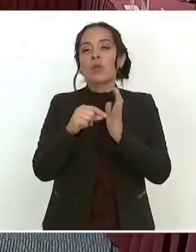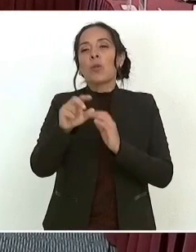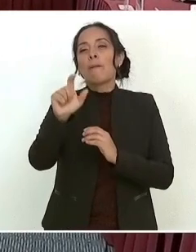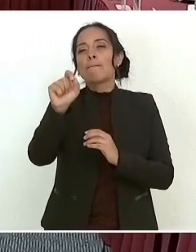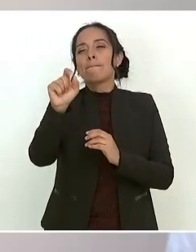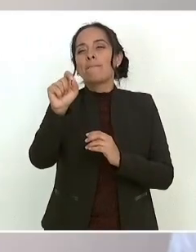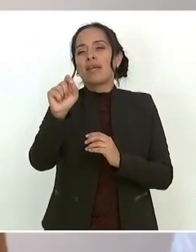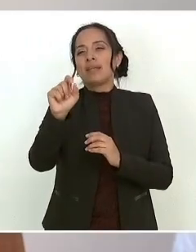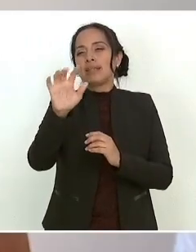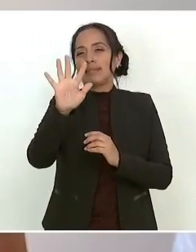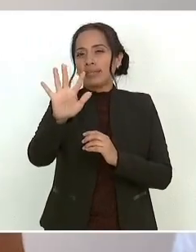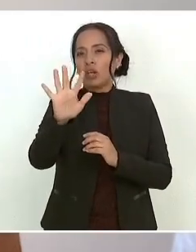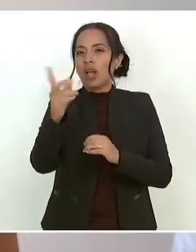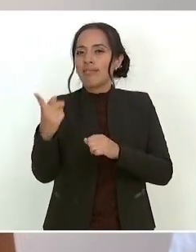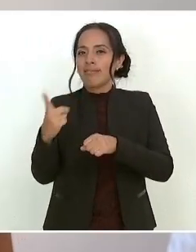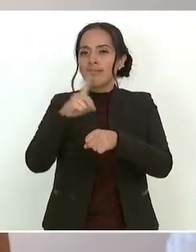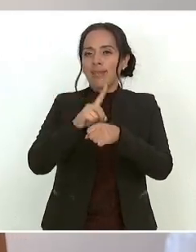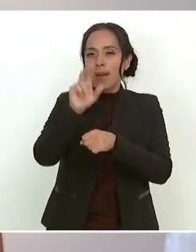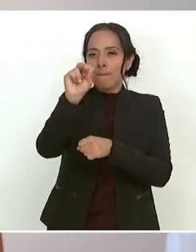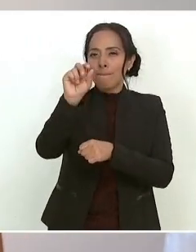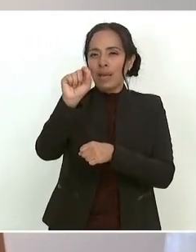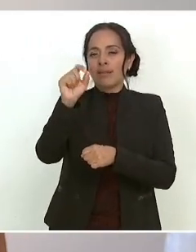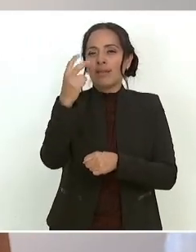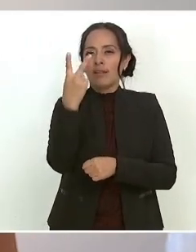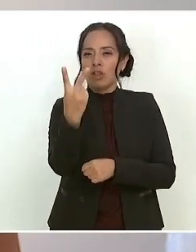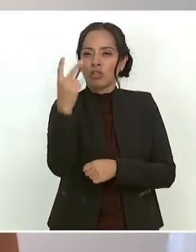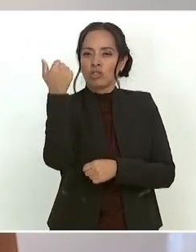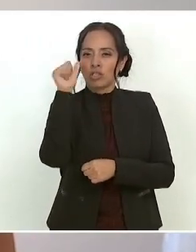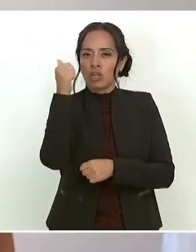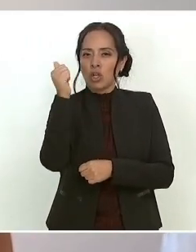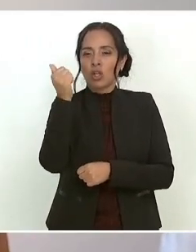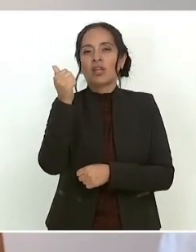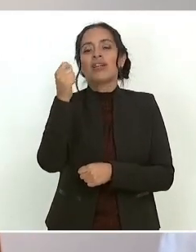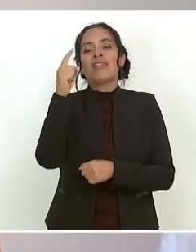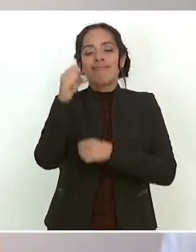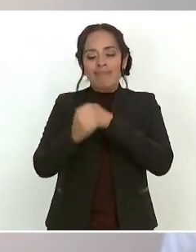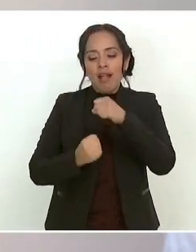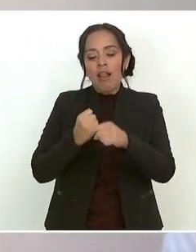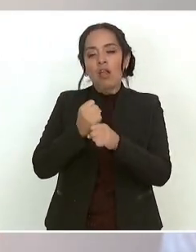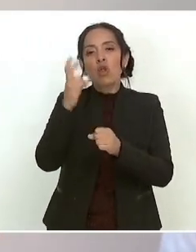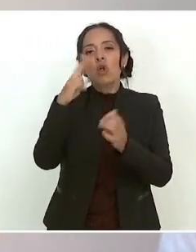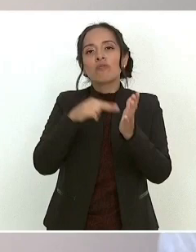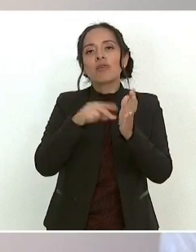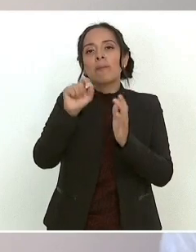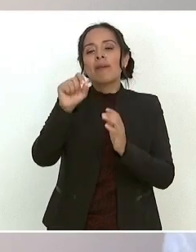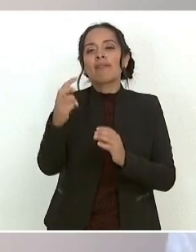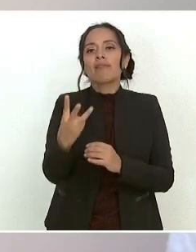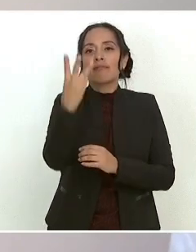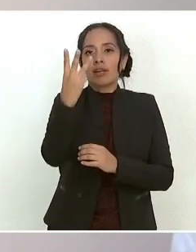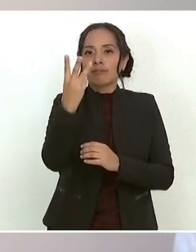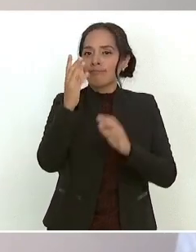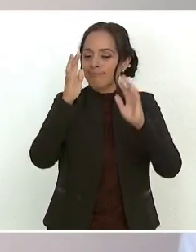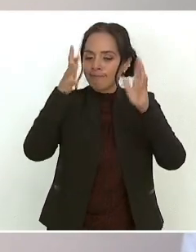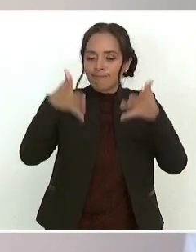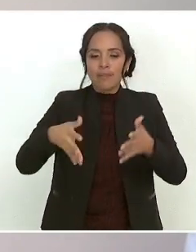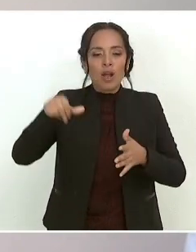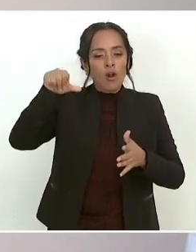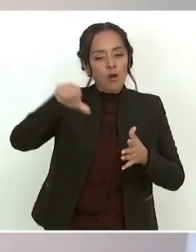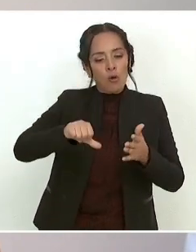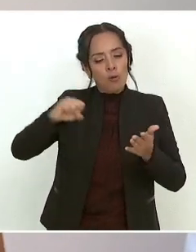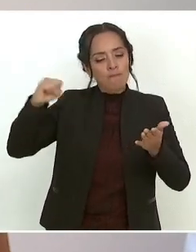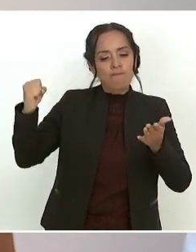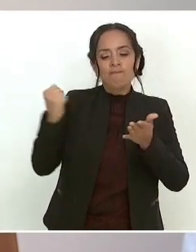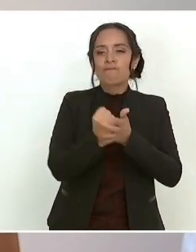del día 22 de agosto del año 2023, se declara formalmente